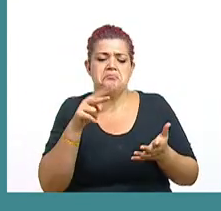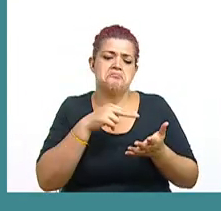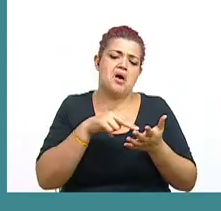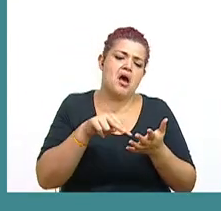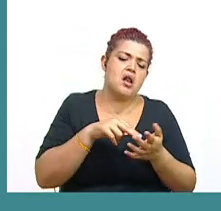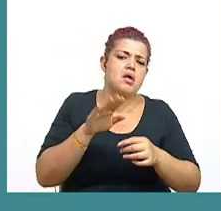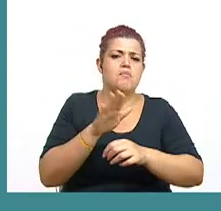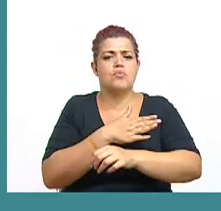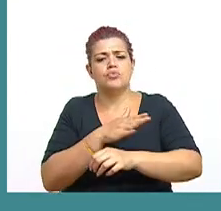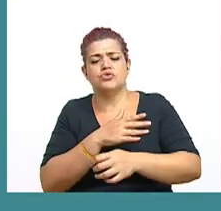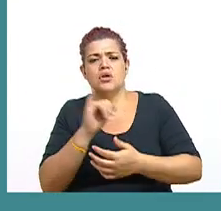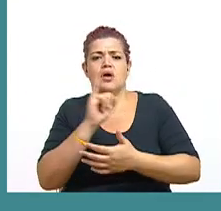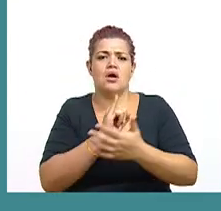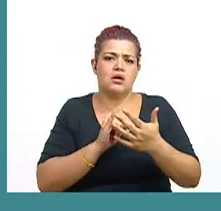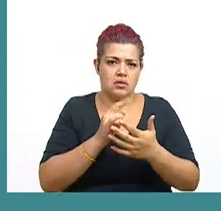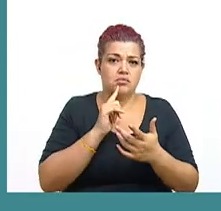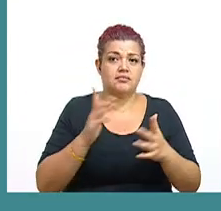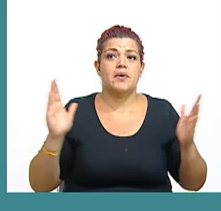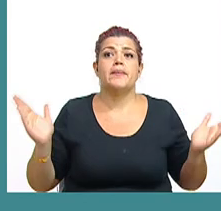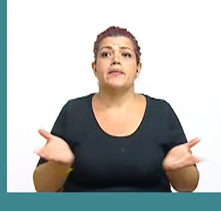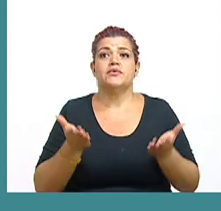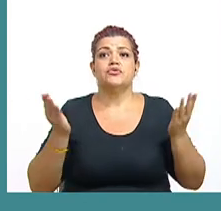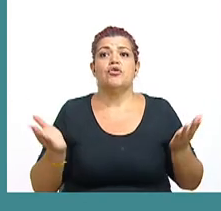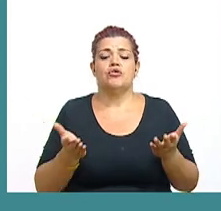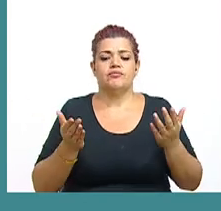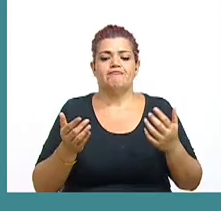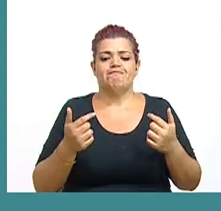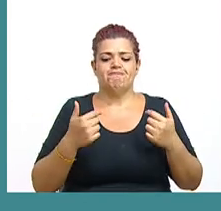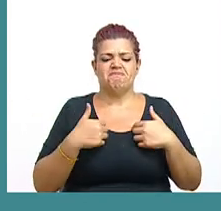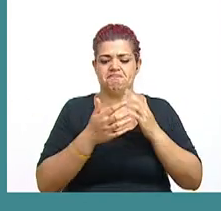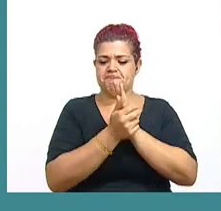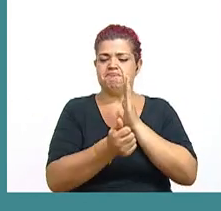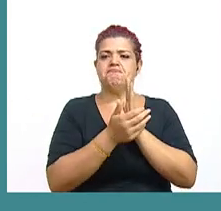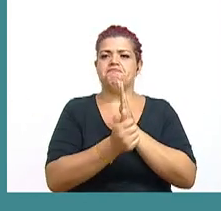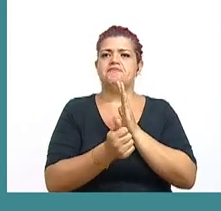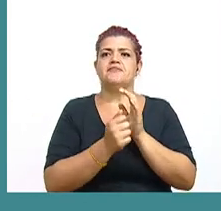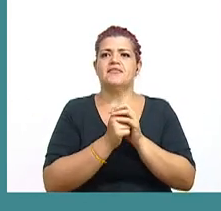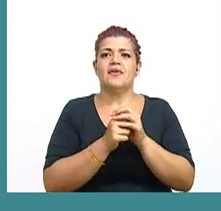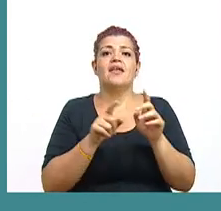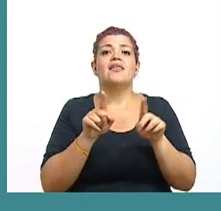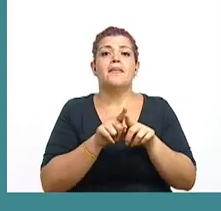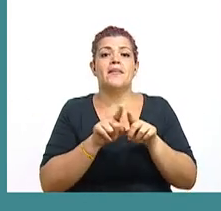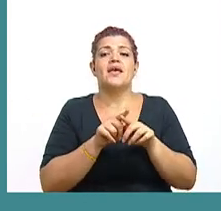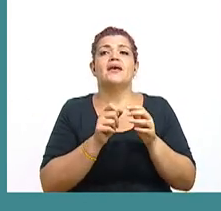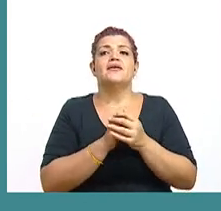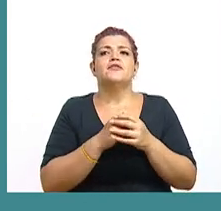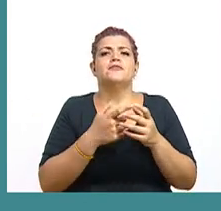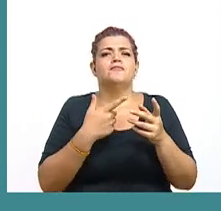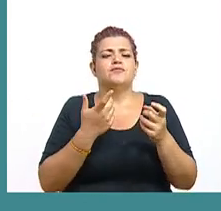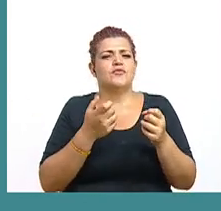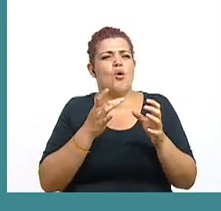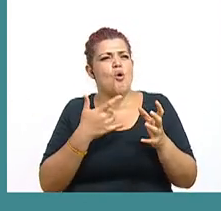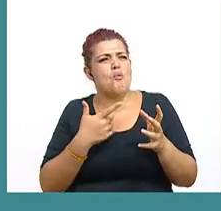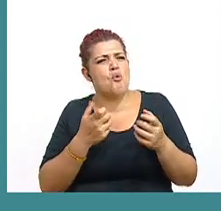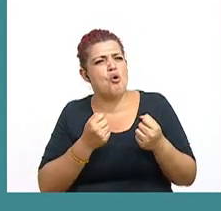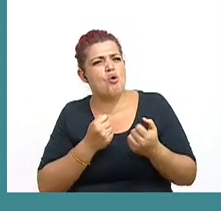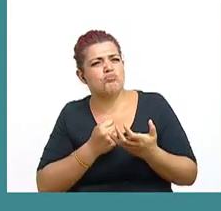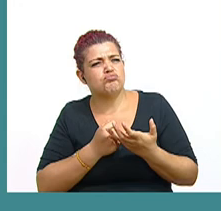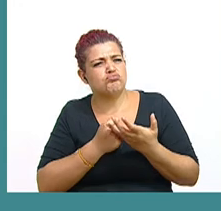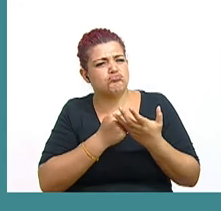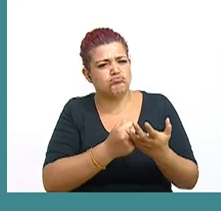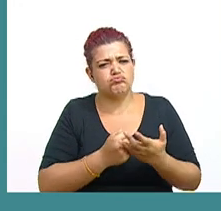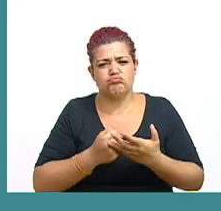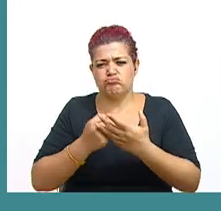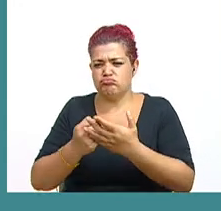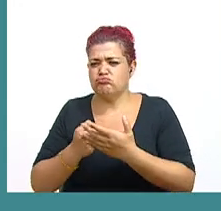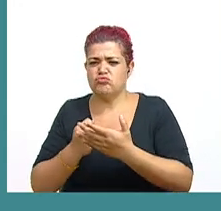la promoción de talentos, la proyección social con grupos, asesorías en comunidades, en grupos organizados de la